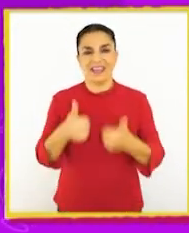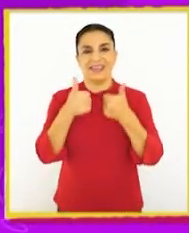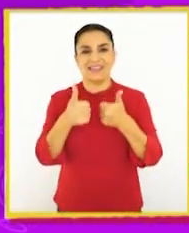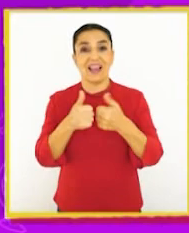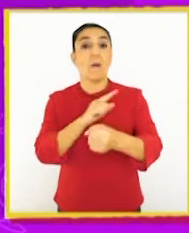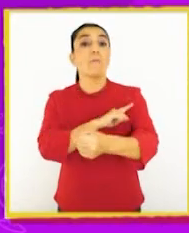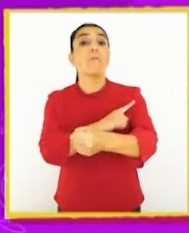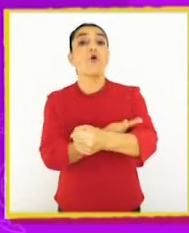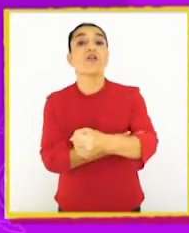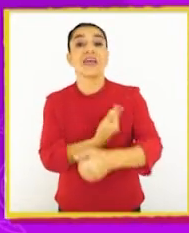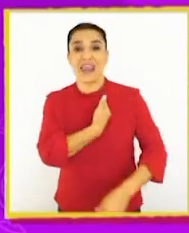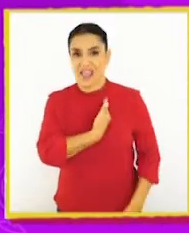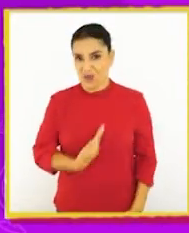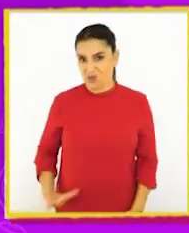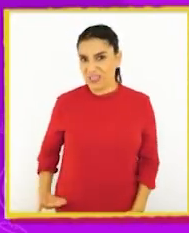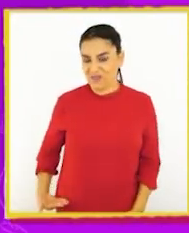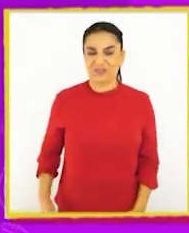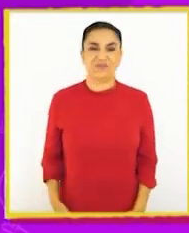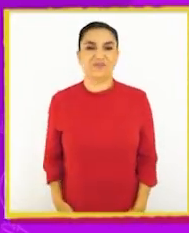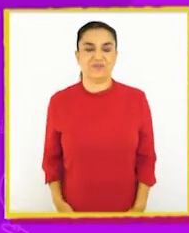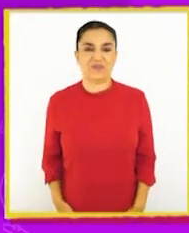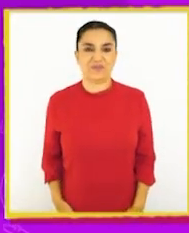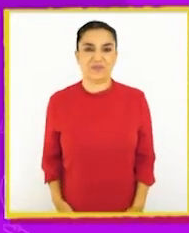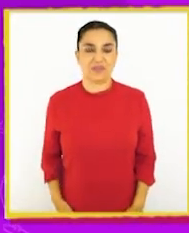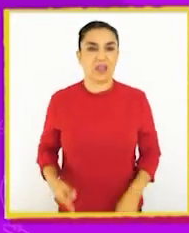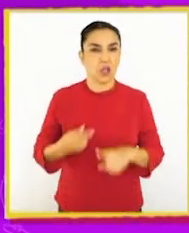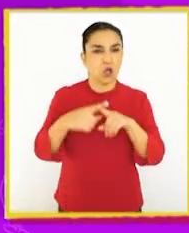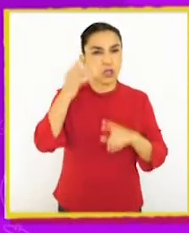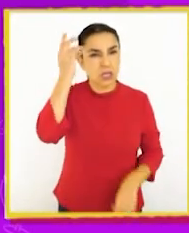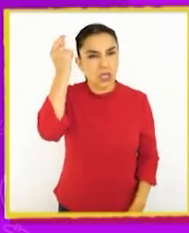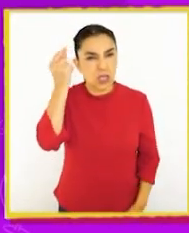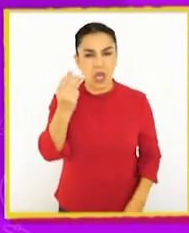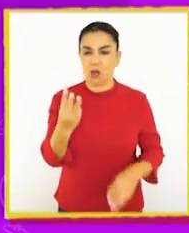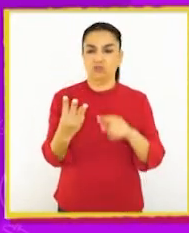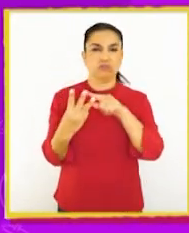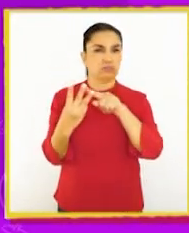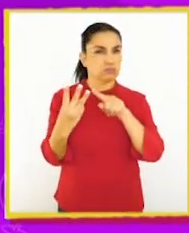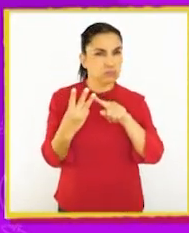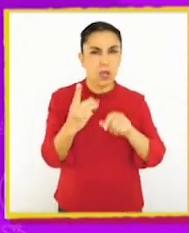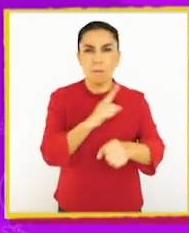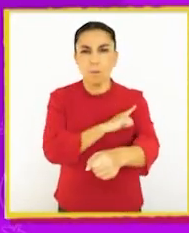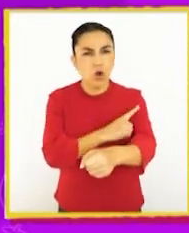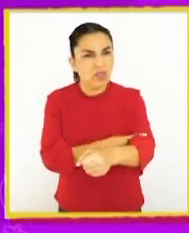¡Excelente! Es el poder ejecutivo. ¿Alguna otra idea de cómo se llaman los otros dos?